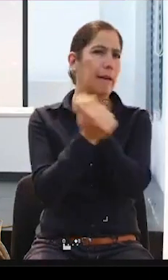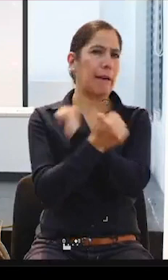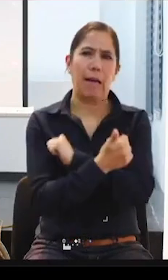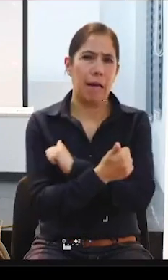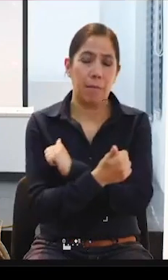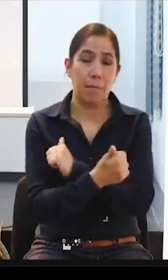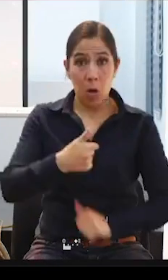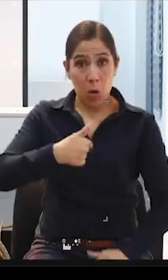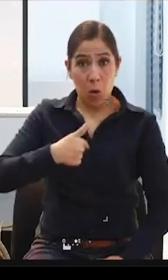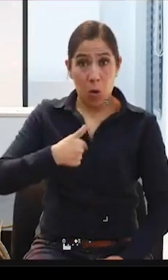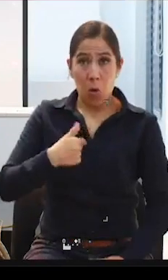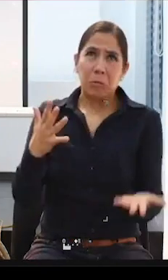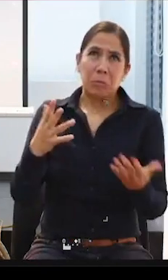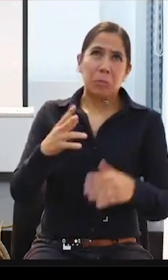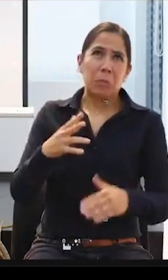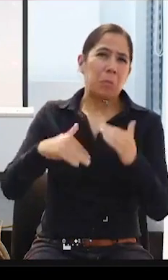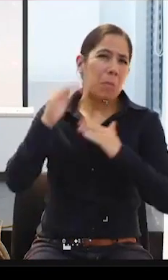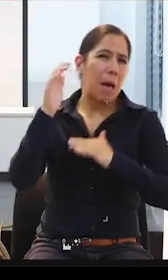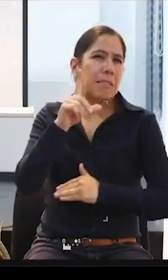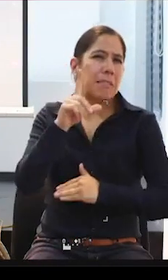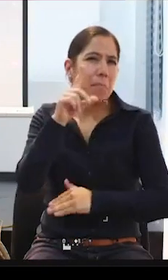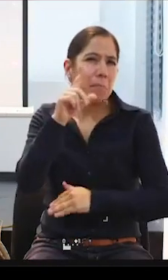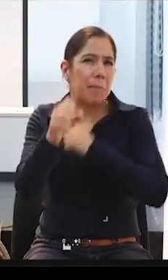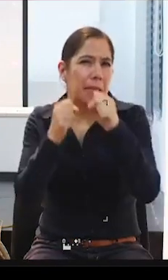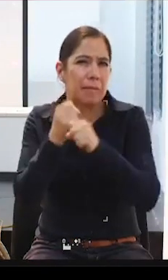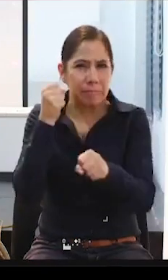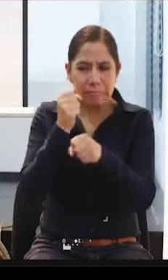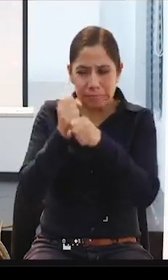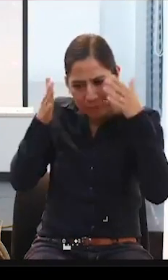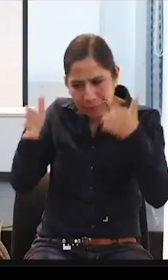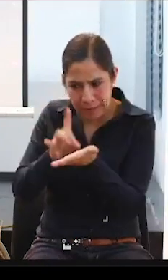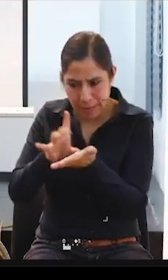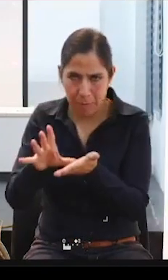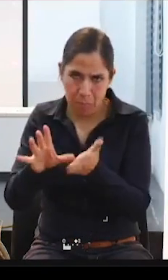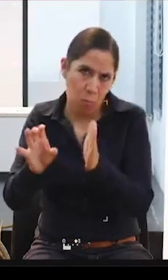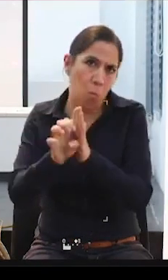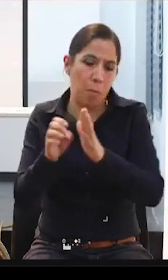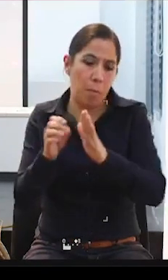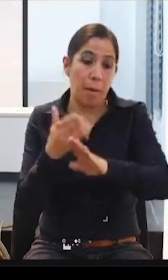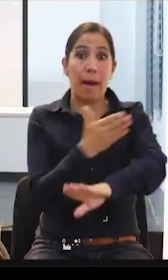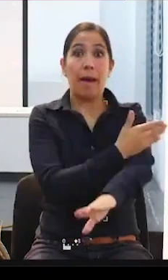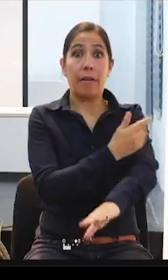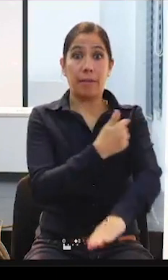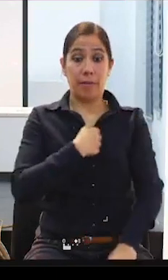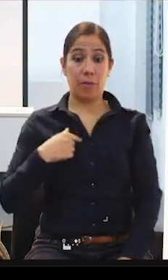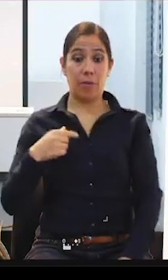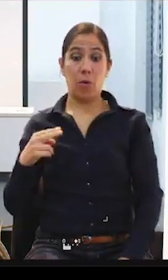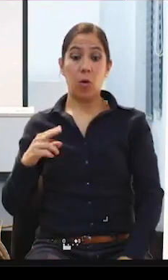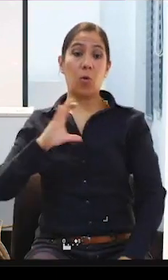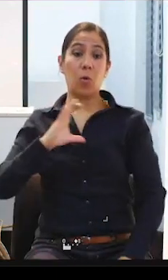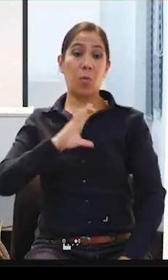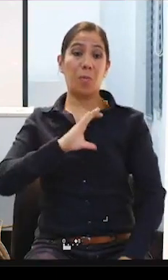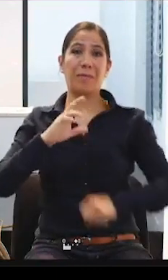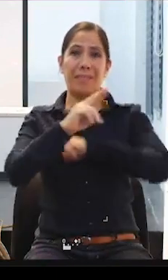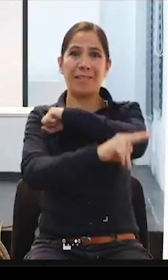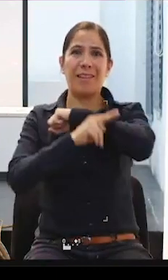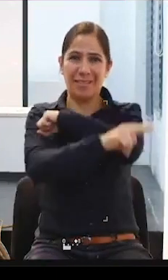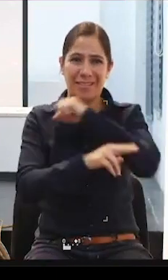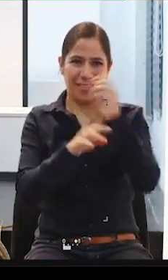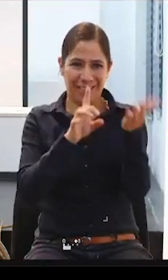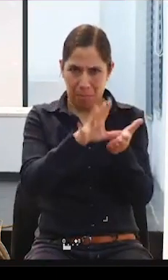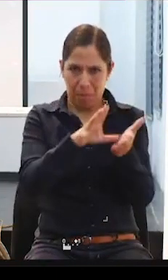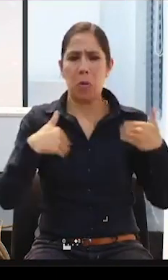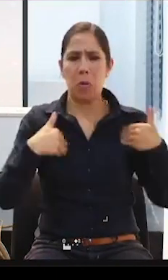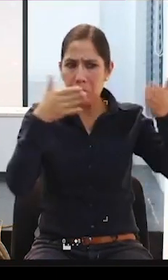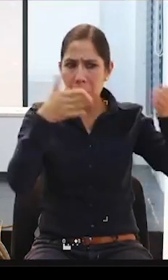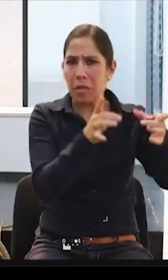en temas de discapacidad. He impulsado muchas cosas. directora de CONALPEDIS. He impulsado el primer plan nacional para personas